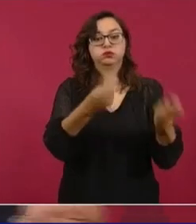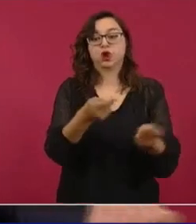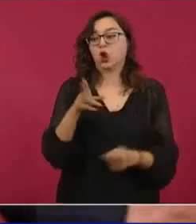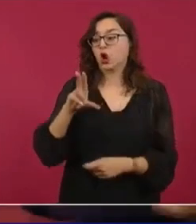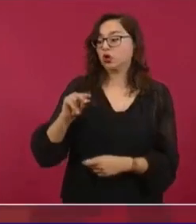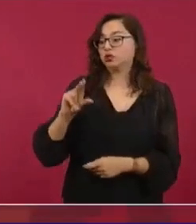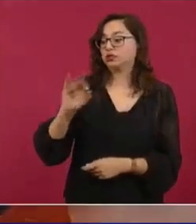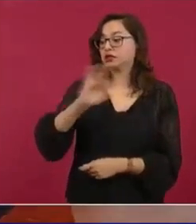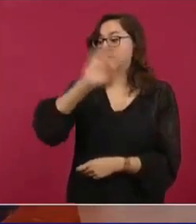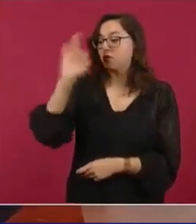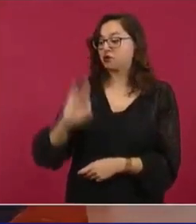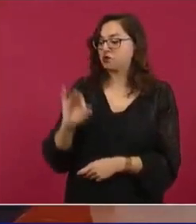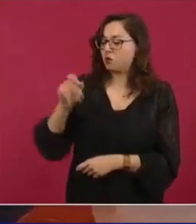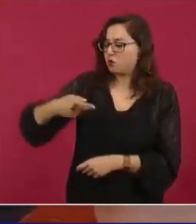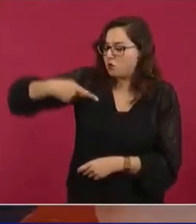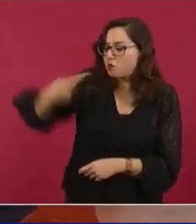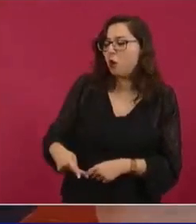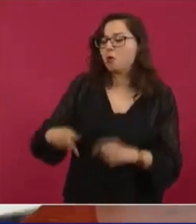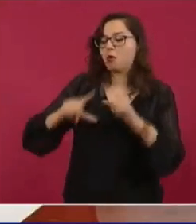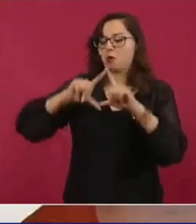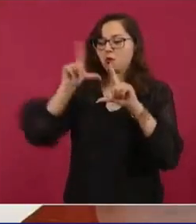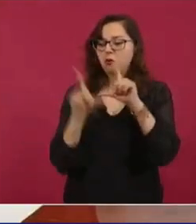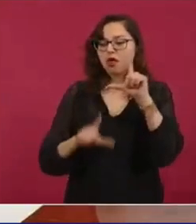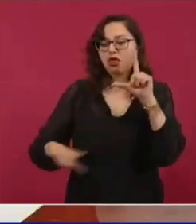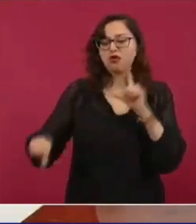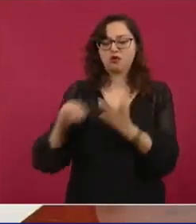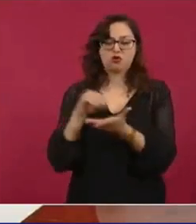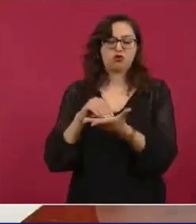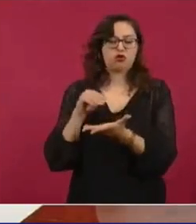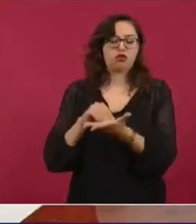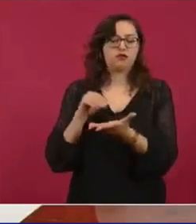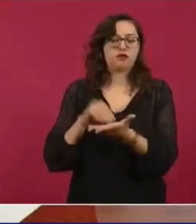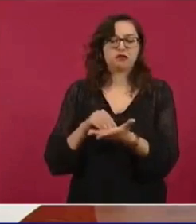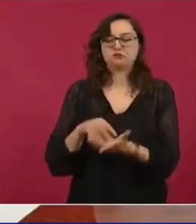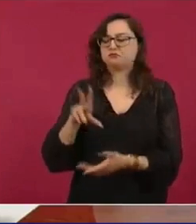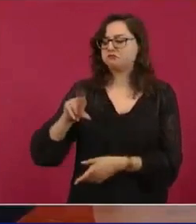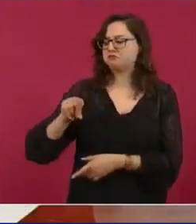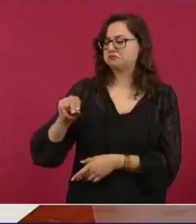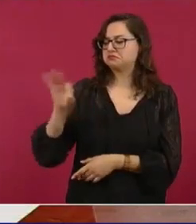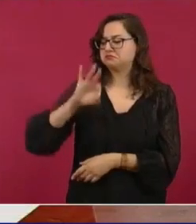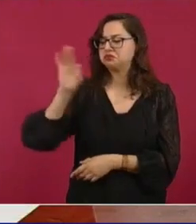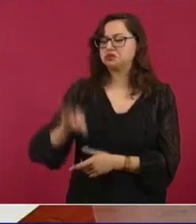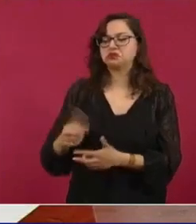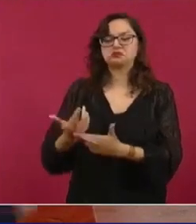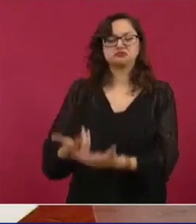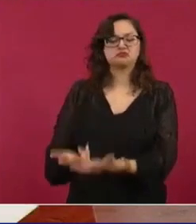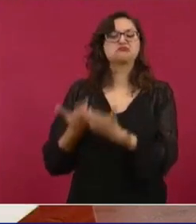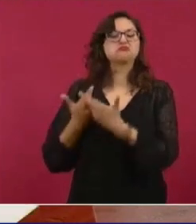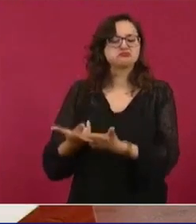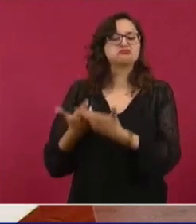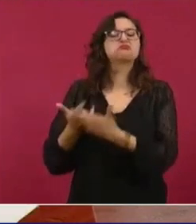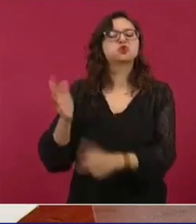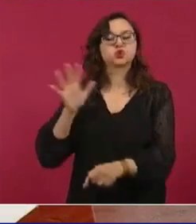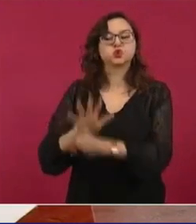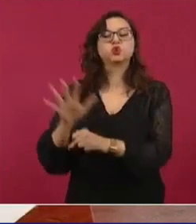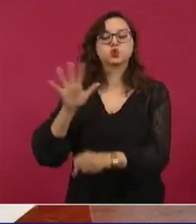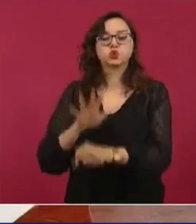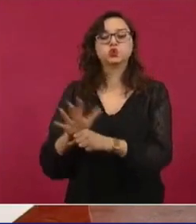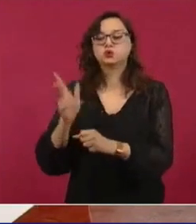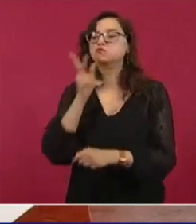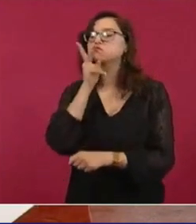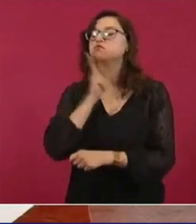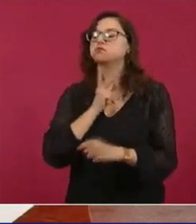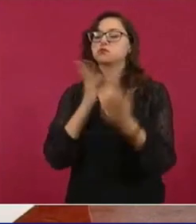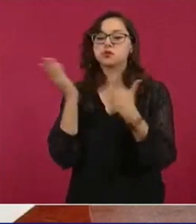80 por ciento quedó bajo el dominio de la nación y con el 80 por ciento estamos sacando adelante la industria